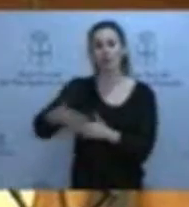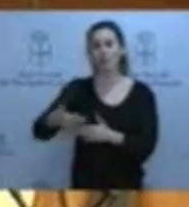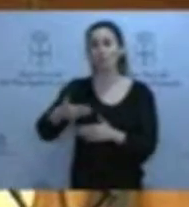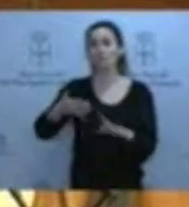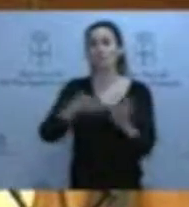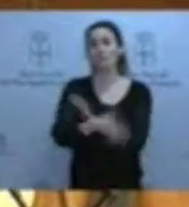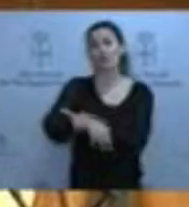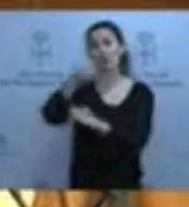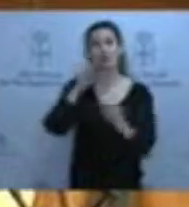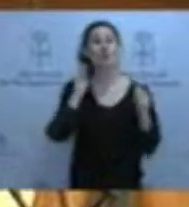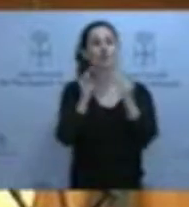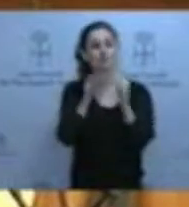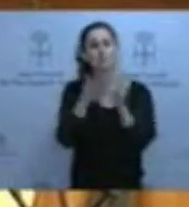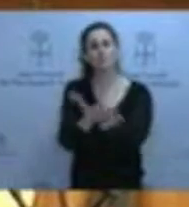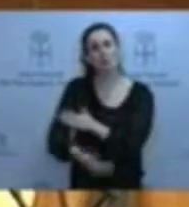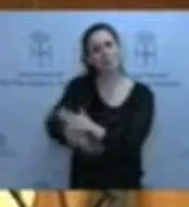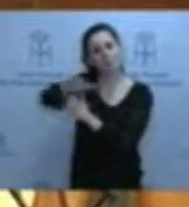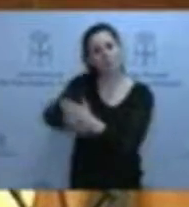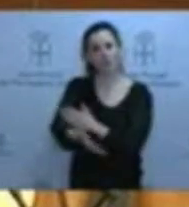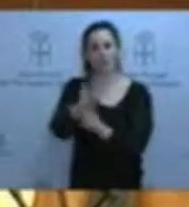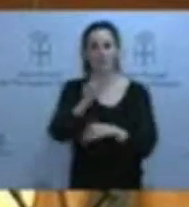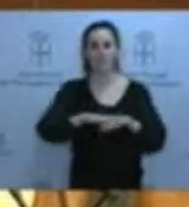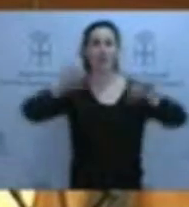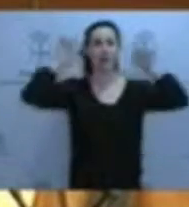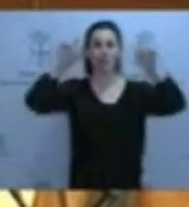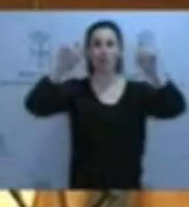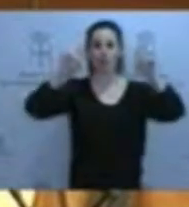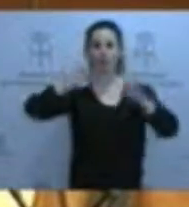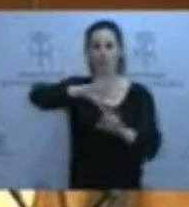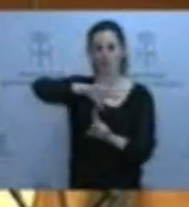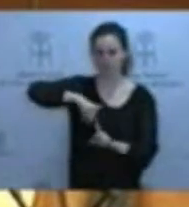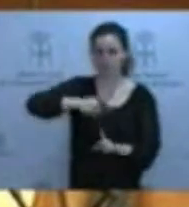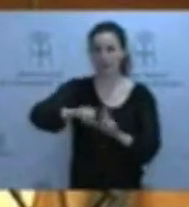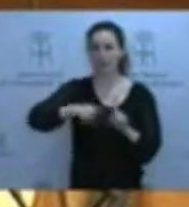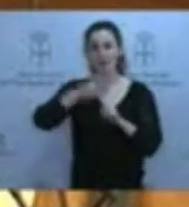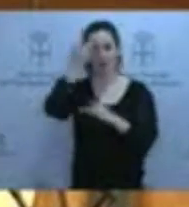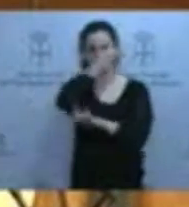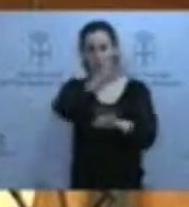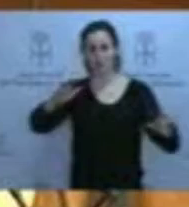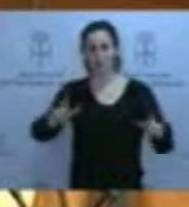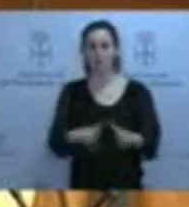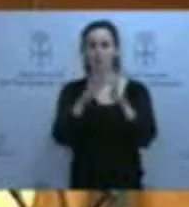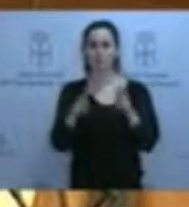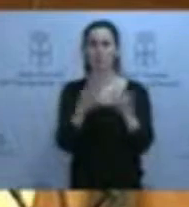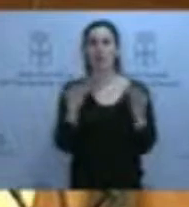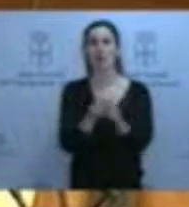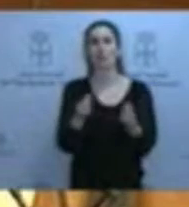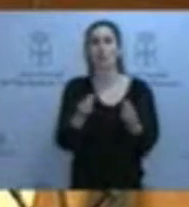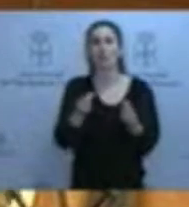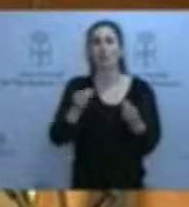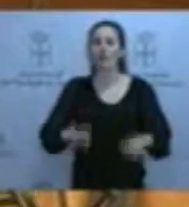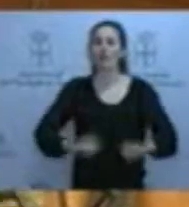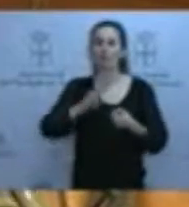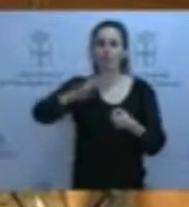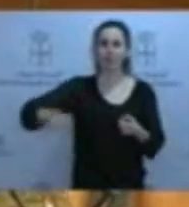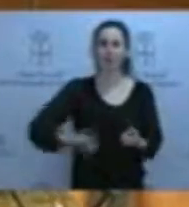lo único que coincidimos es realmente relevante para la educación ambiental para la concienciación social con la biodiversidad y para la